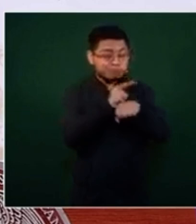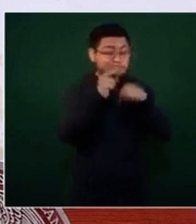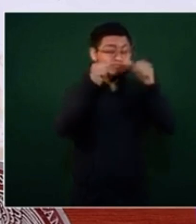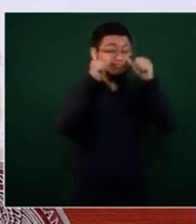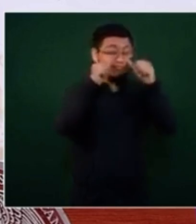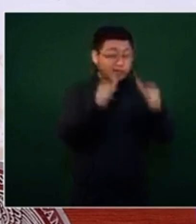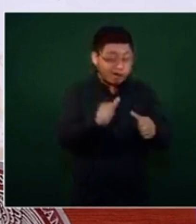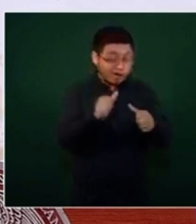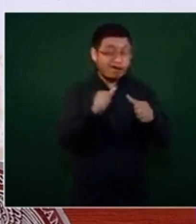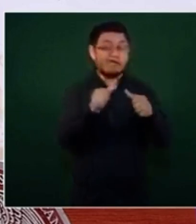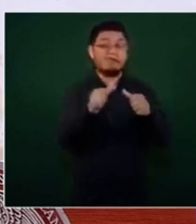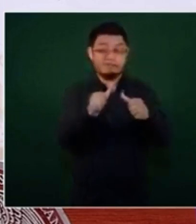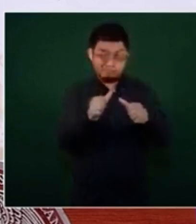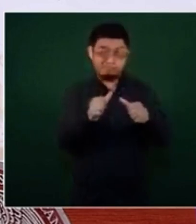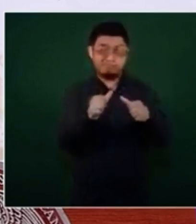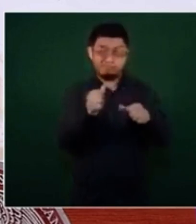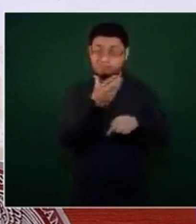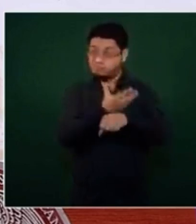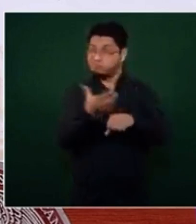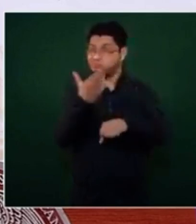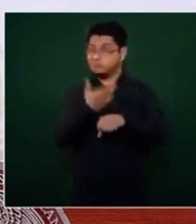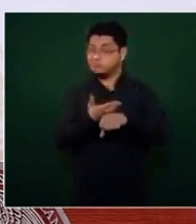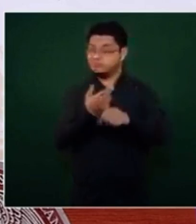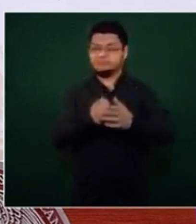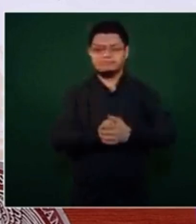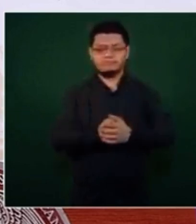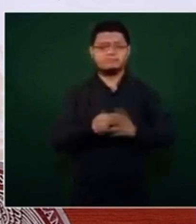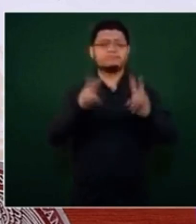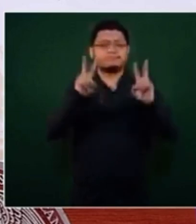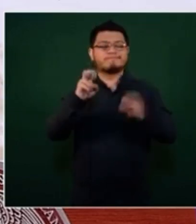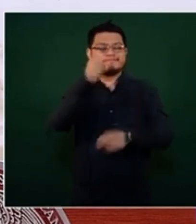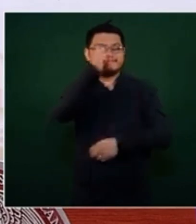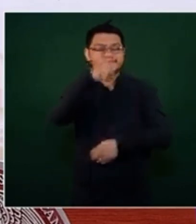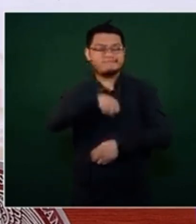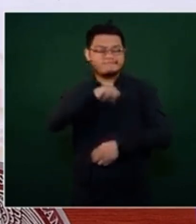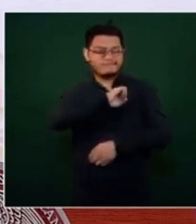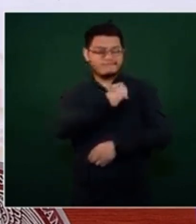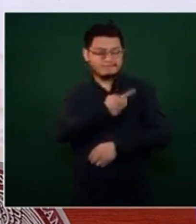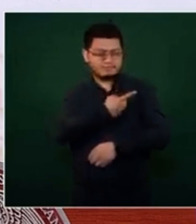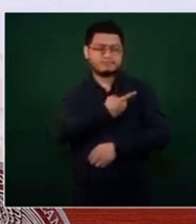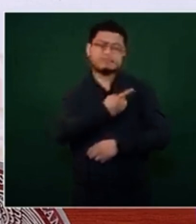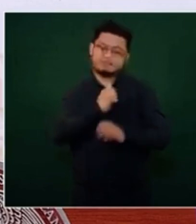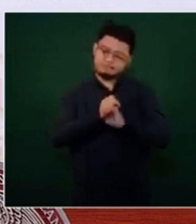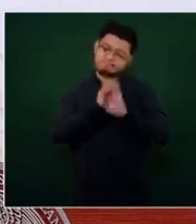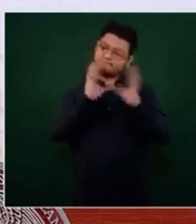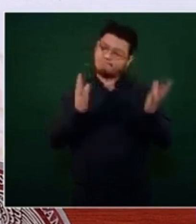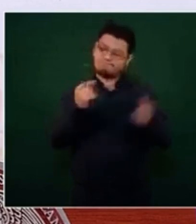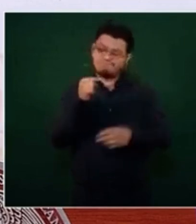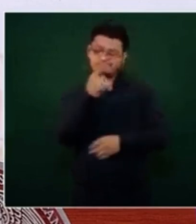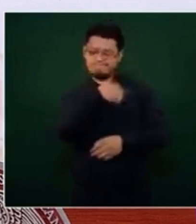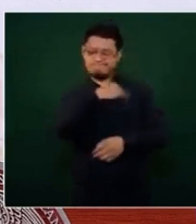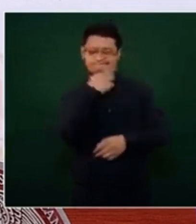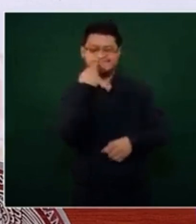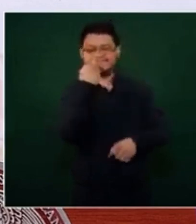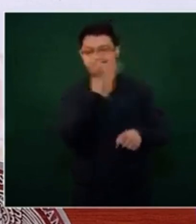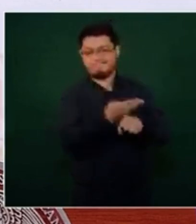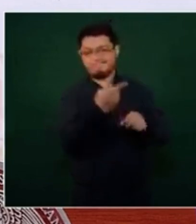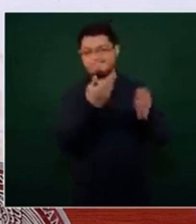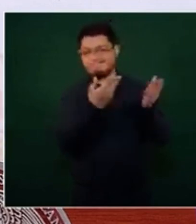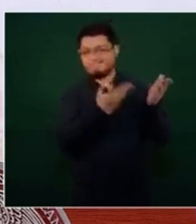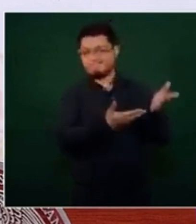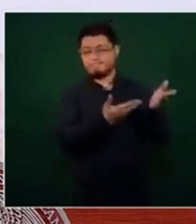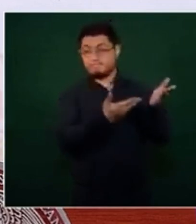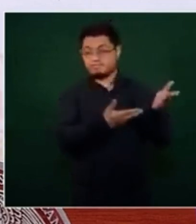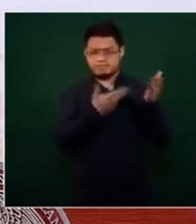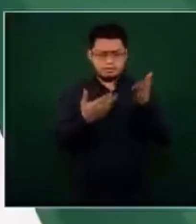y coordinación. La Secretaría de Salud, por supuesto, dadas sus atribuciones, tenía a cargo la coordinación técnica, el